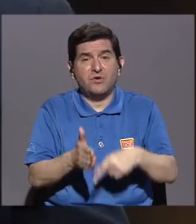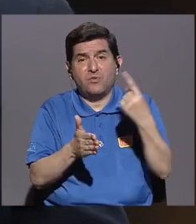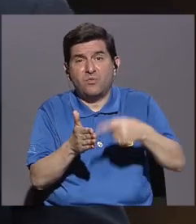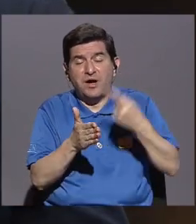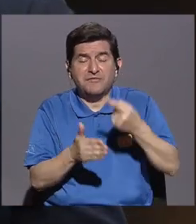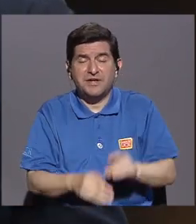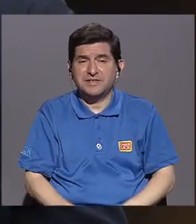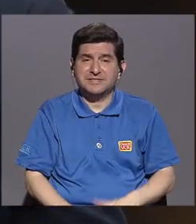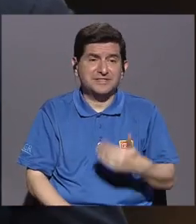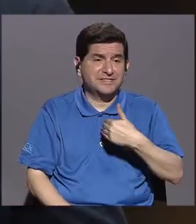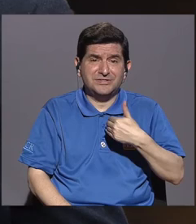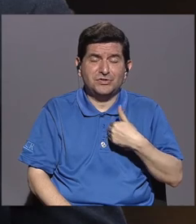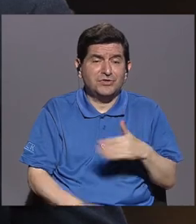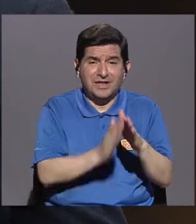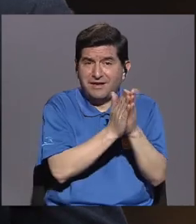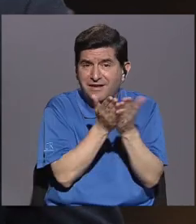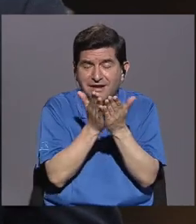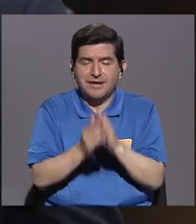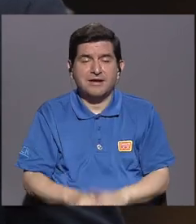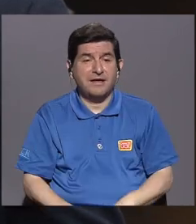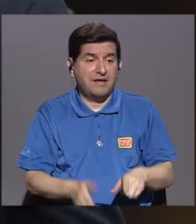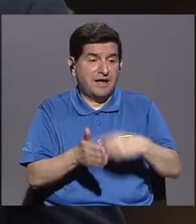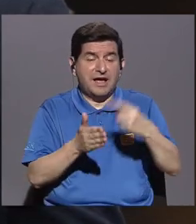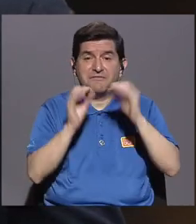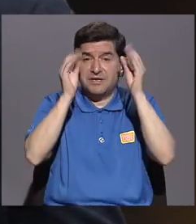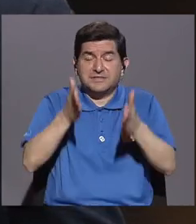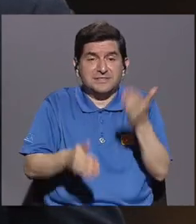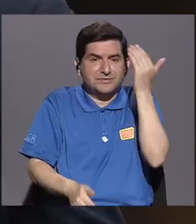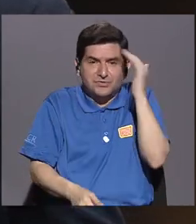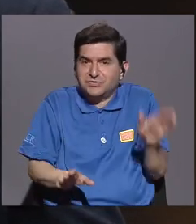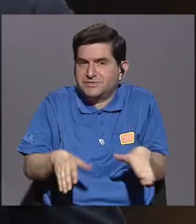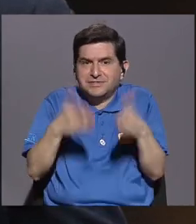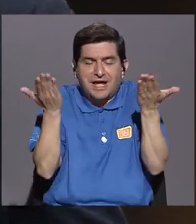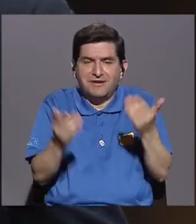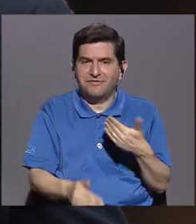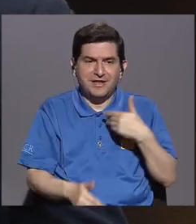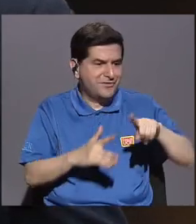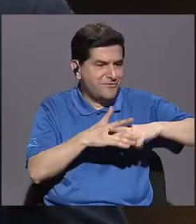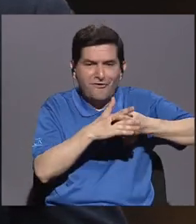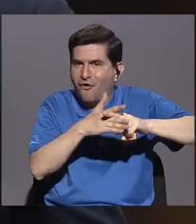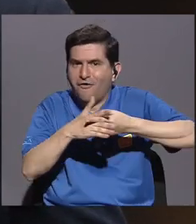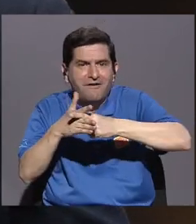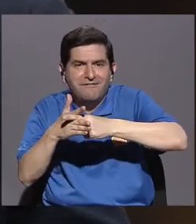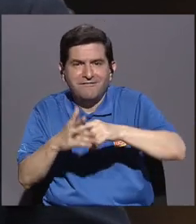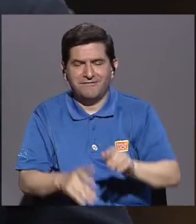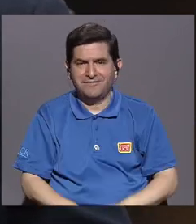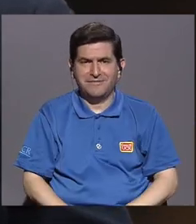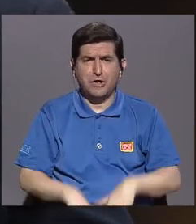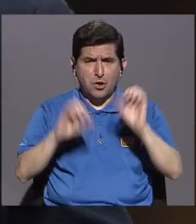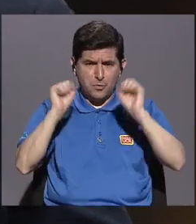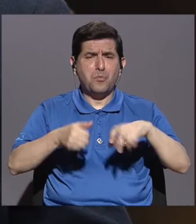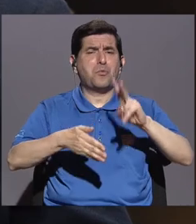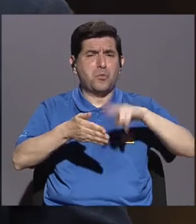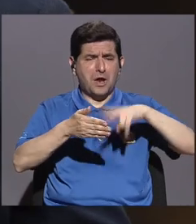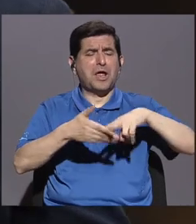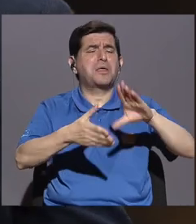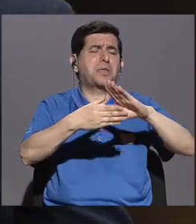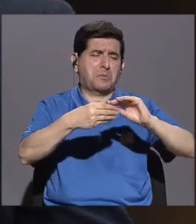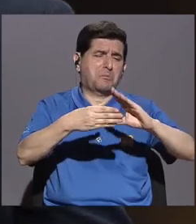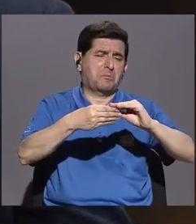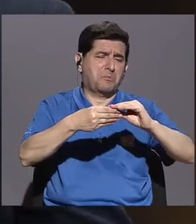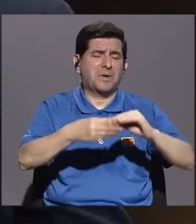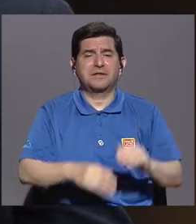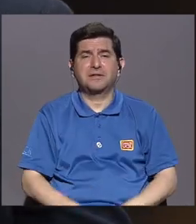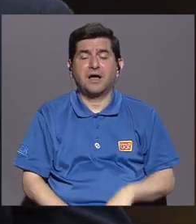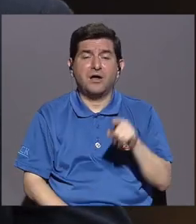que a veces... O la falta de títulos. o que el docente no sabe cómo. No tengo las herramientas, porque, bueno, puedes hacer una lectura comentada